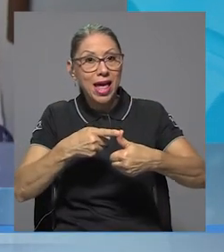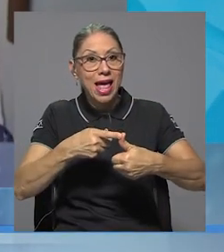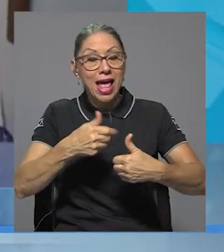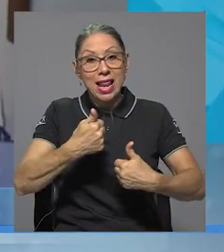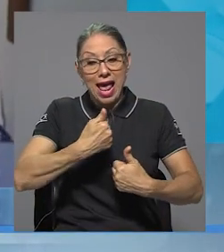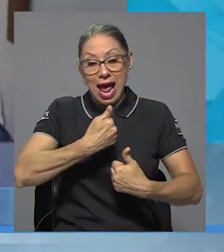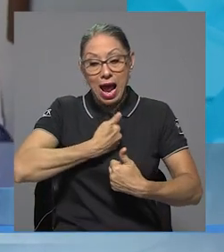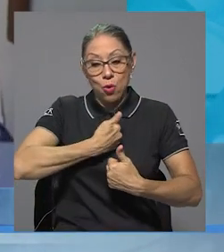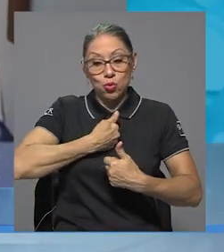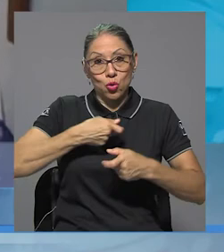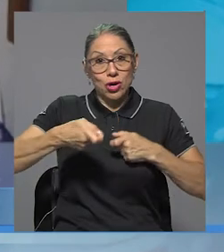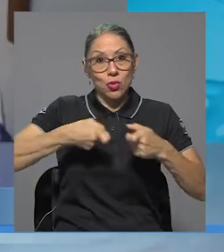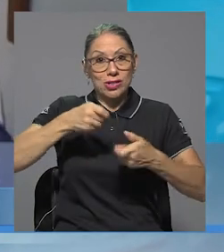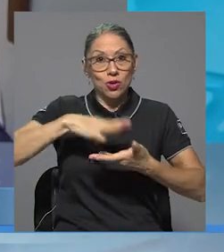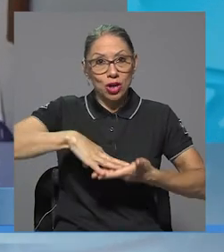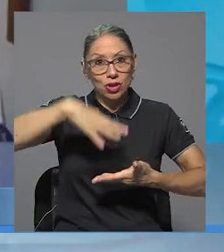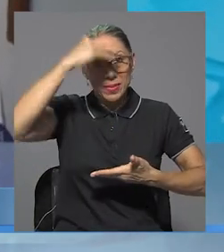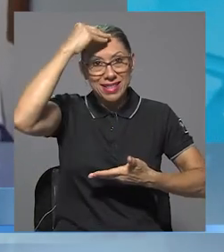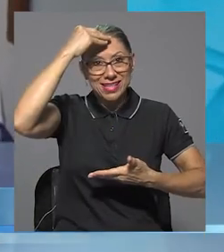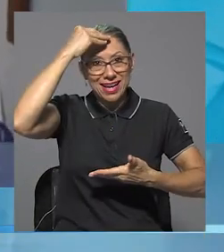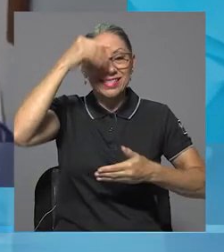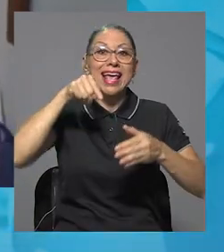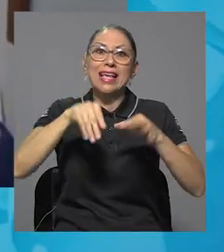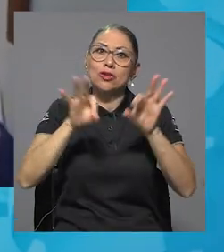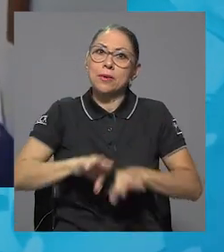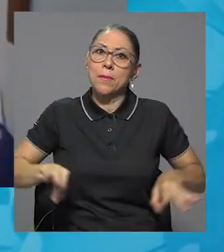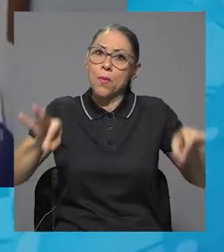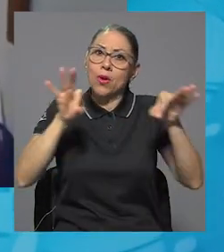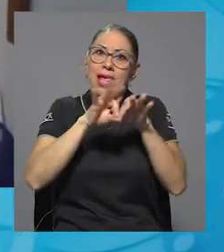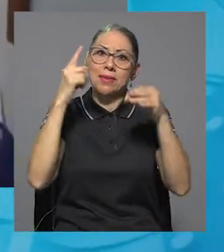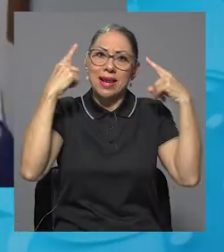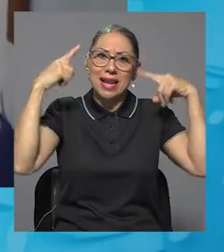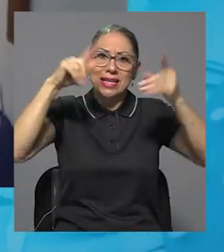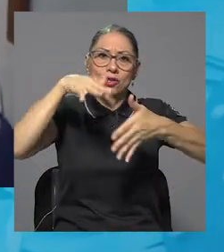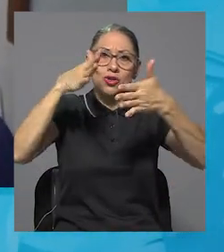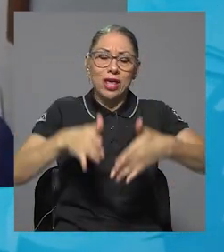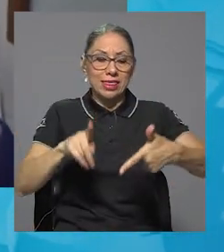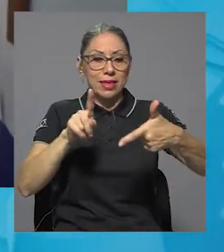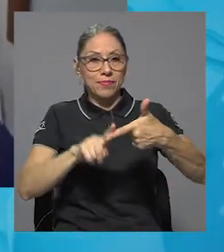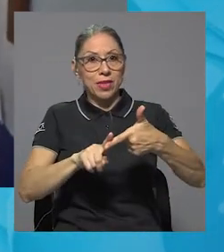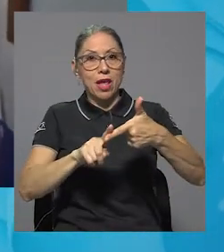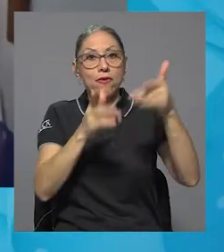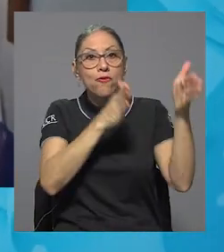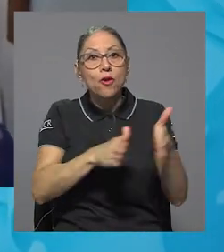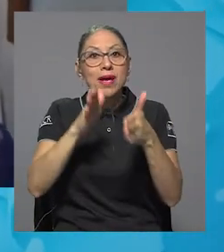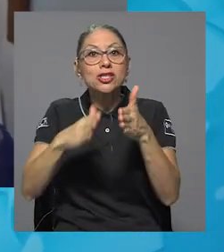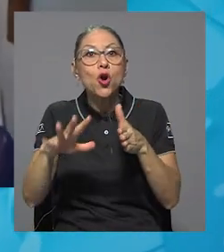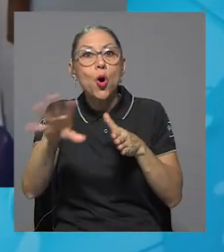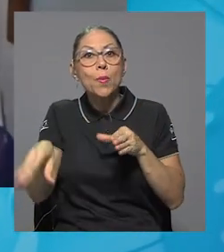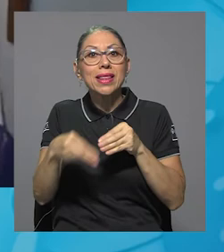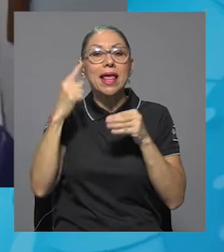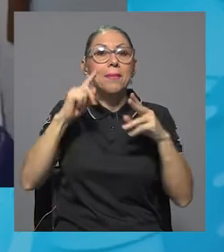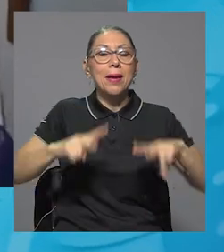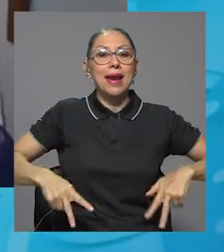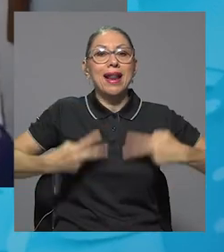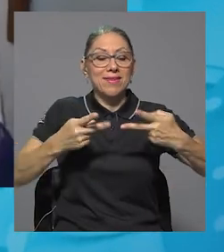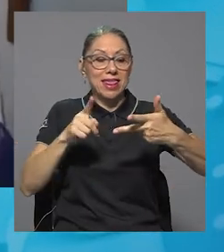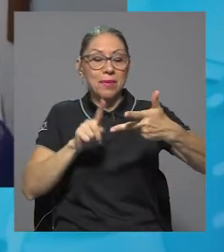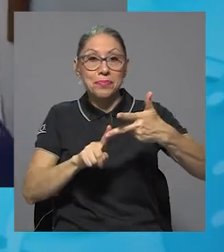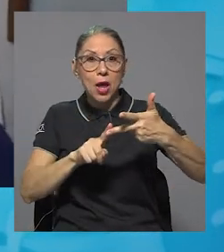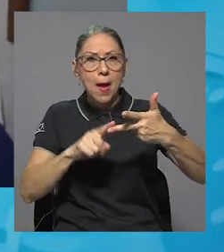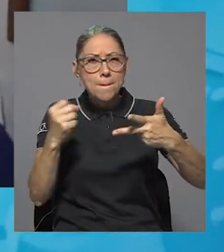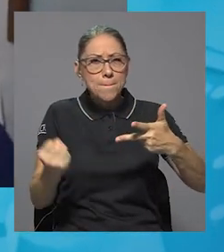autorregulación de los aprendizajes, crucial para el éxito de un estudiante UNED, la formación complementaria para la vía, la